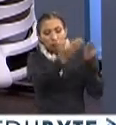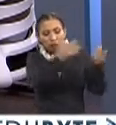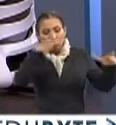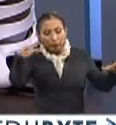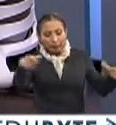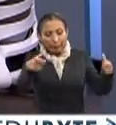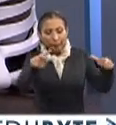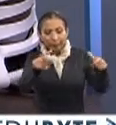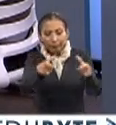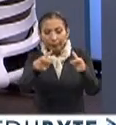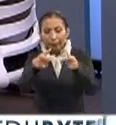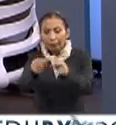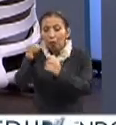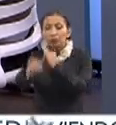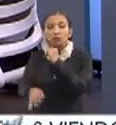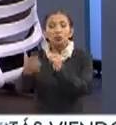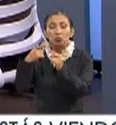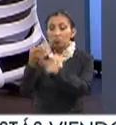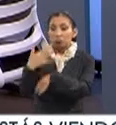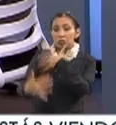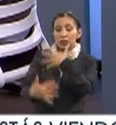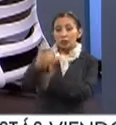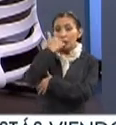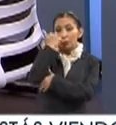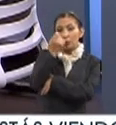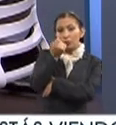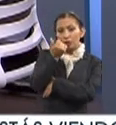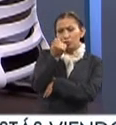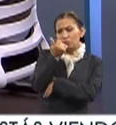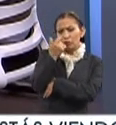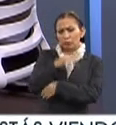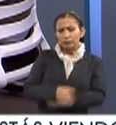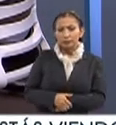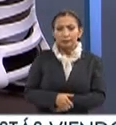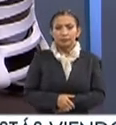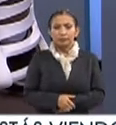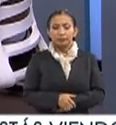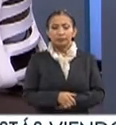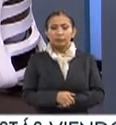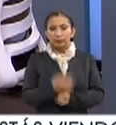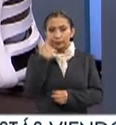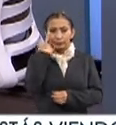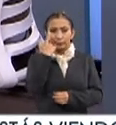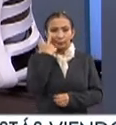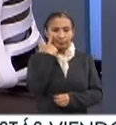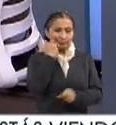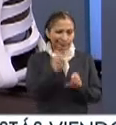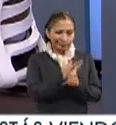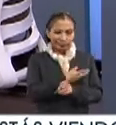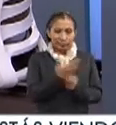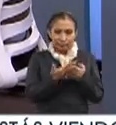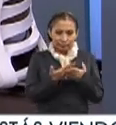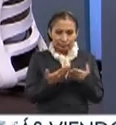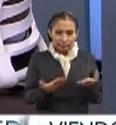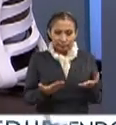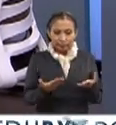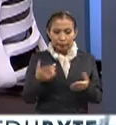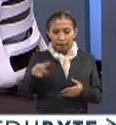que quedan los... Pero 15 es todavía poco, Mira, lo que pasa ahora con